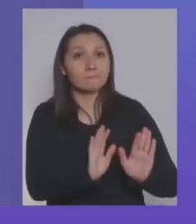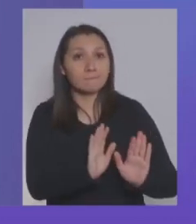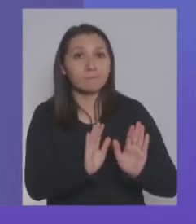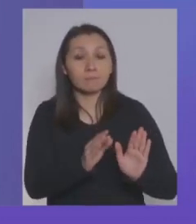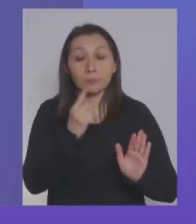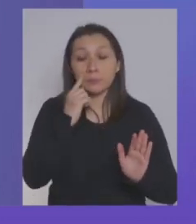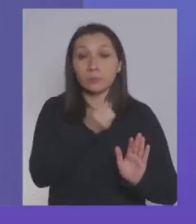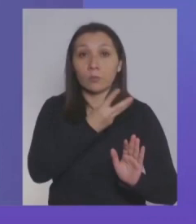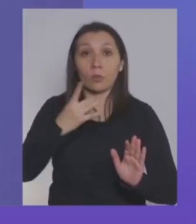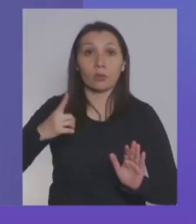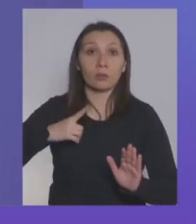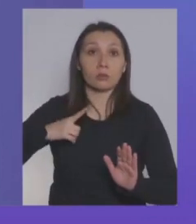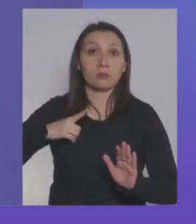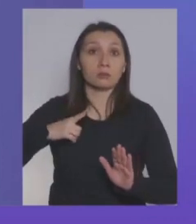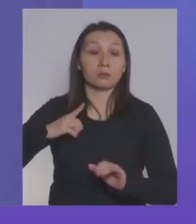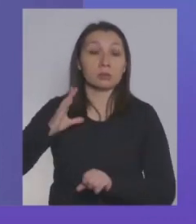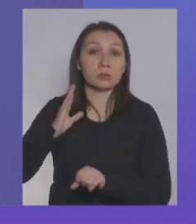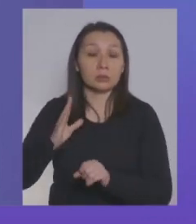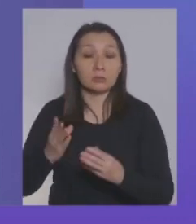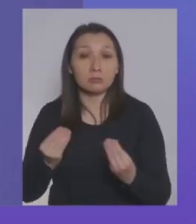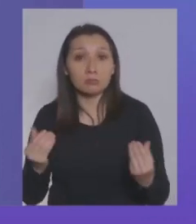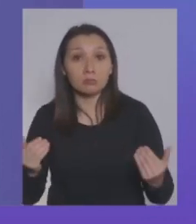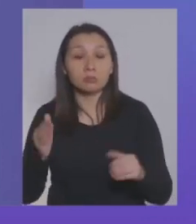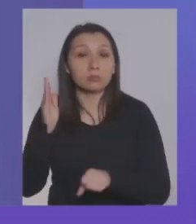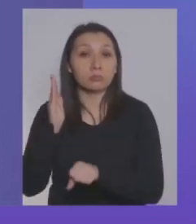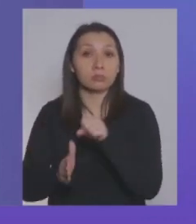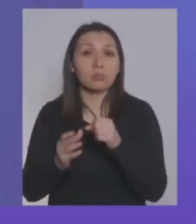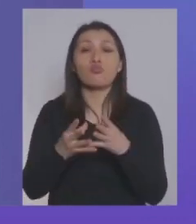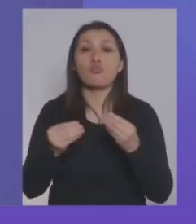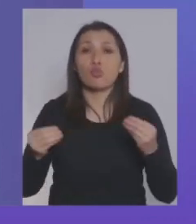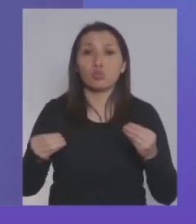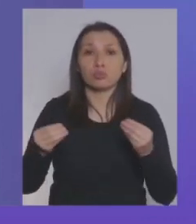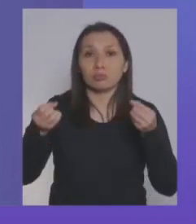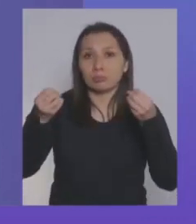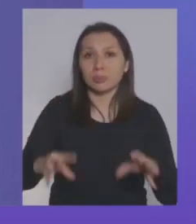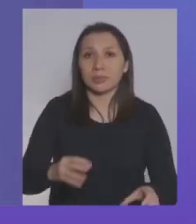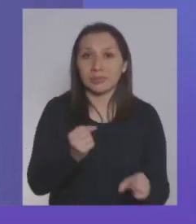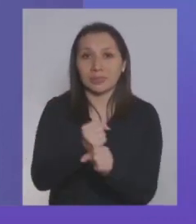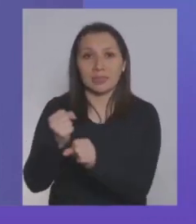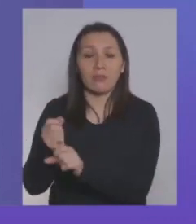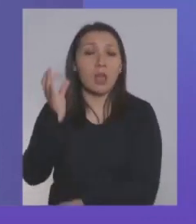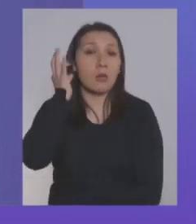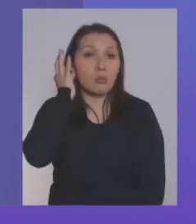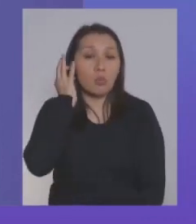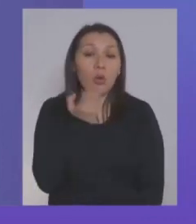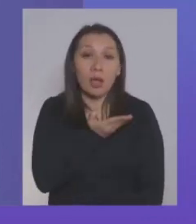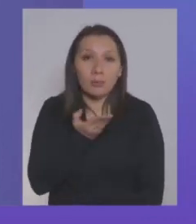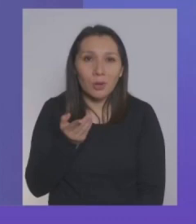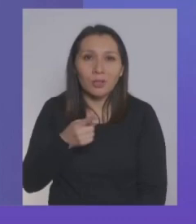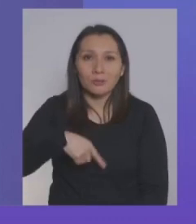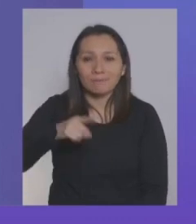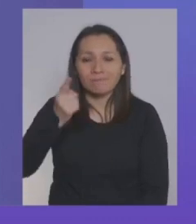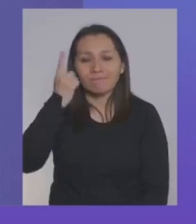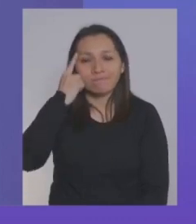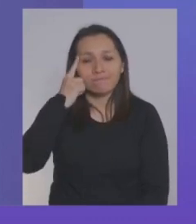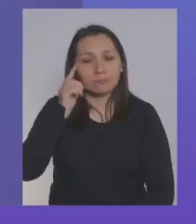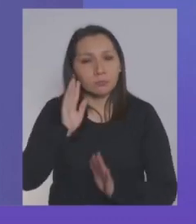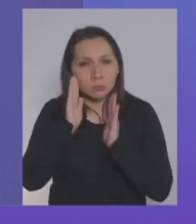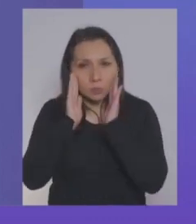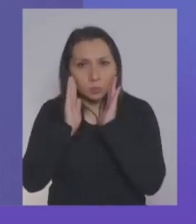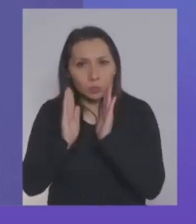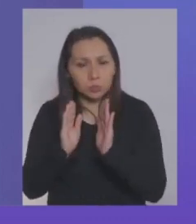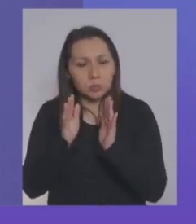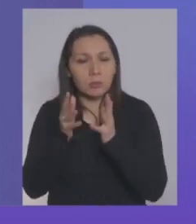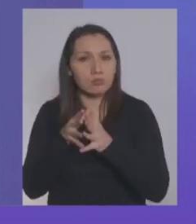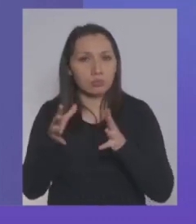las cifras de desempleo, vemos que ha habido una gran destrucción de puestos de trabajo de mujeres, y es por eso que tenemos que también ponerle muchísimo